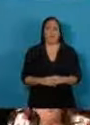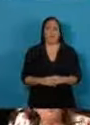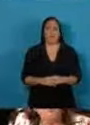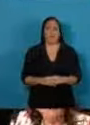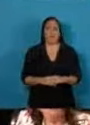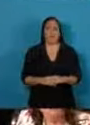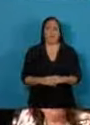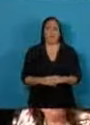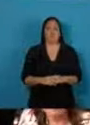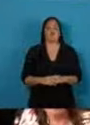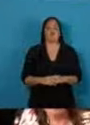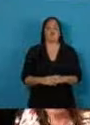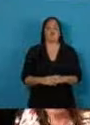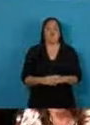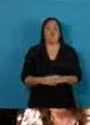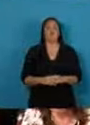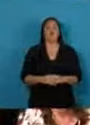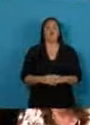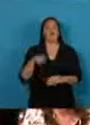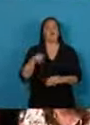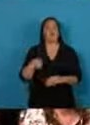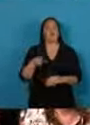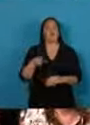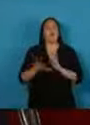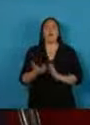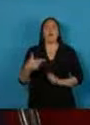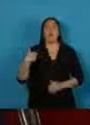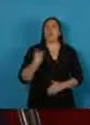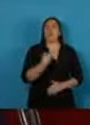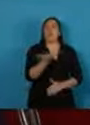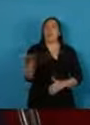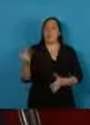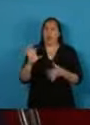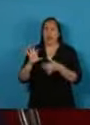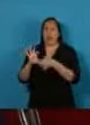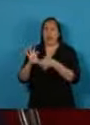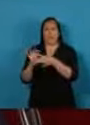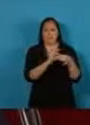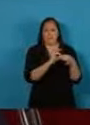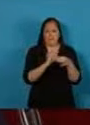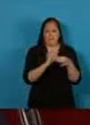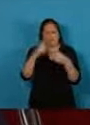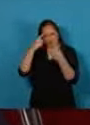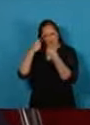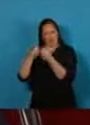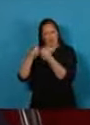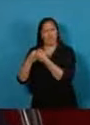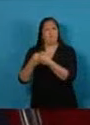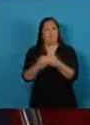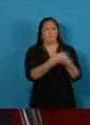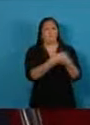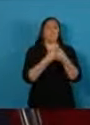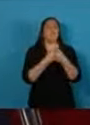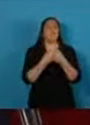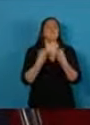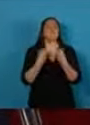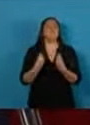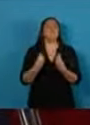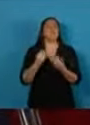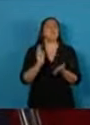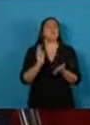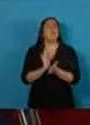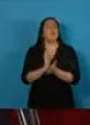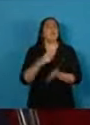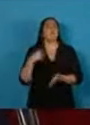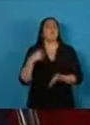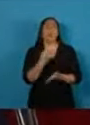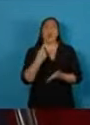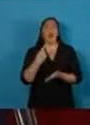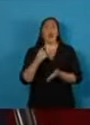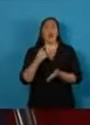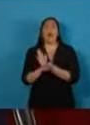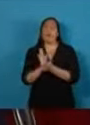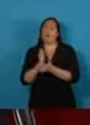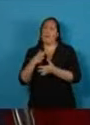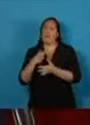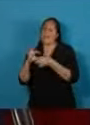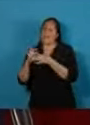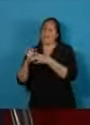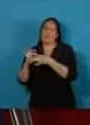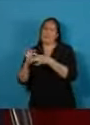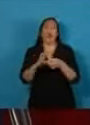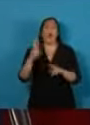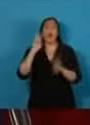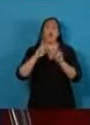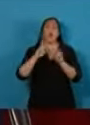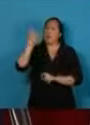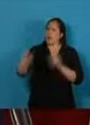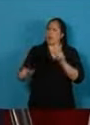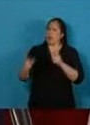Un contrato social que sea fraterno y solidario. Fraterno porque ha llegado la hora de abrazar al